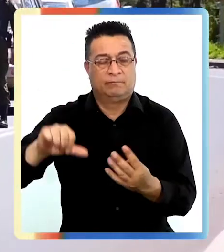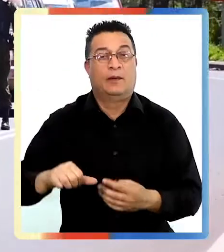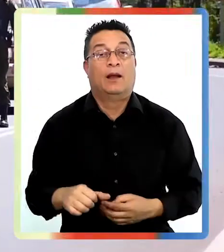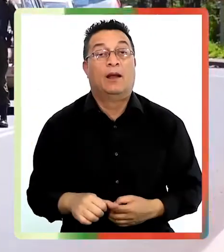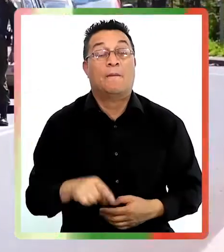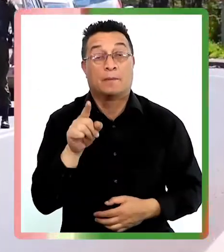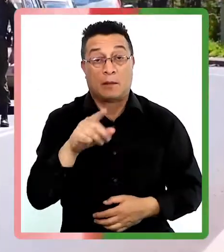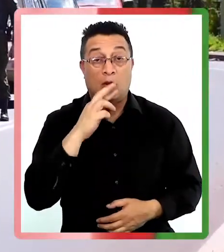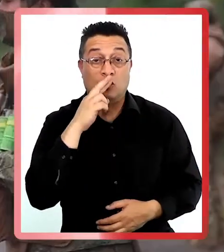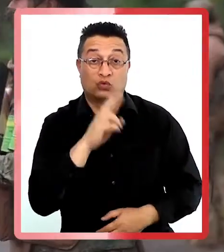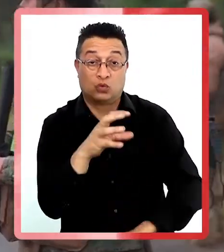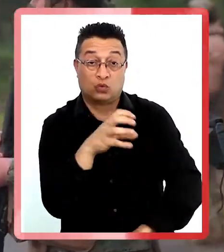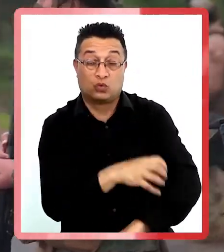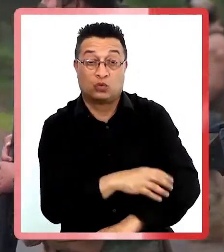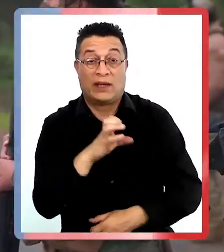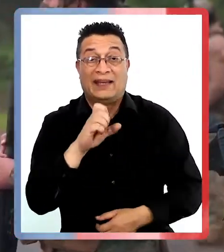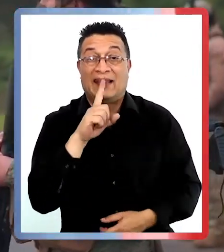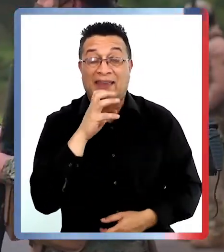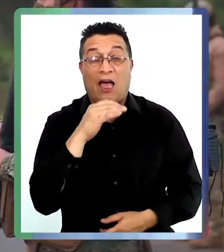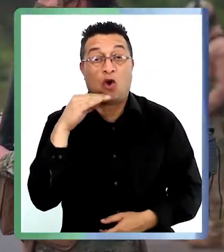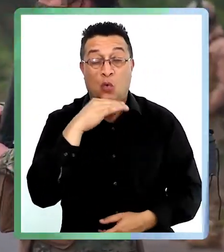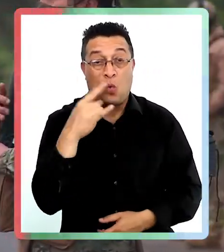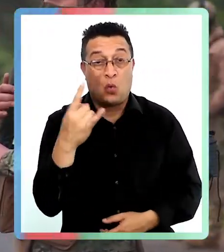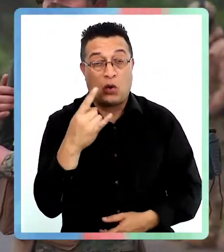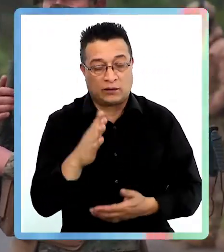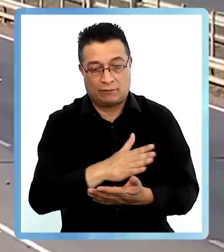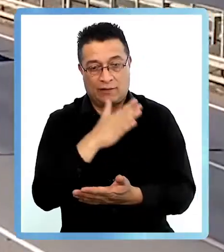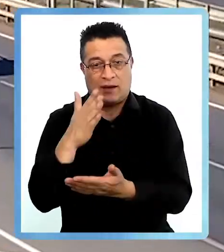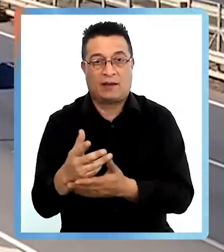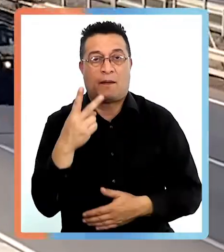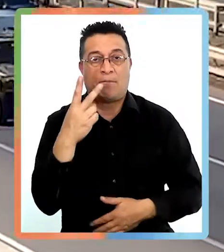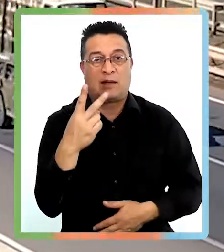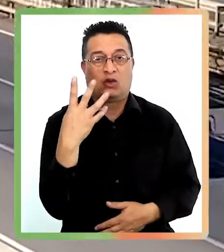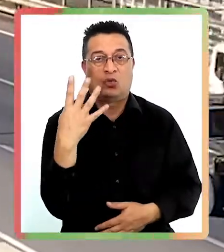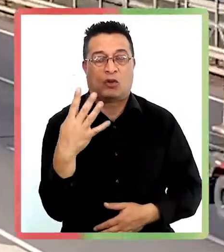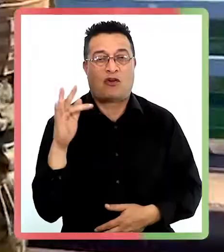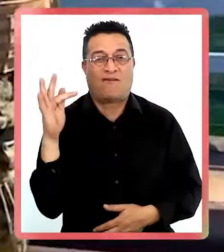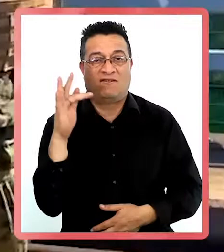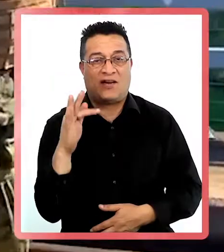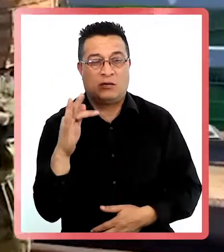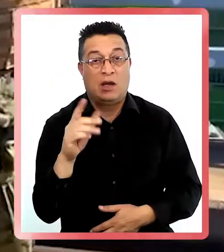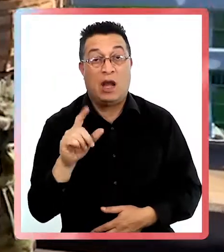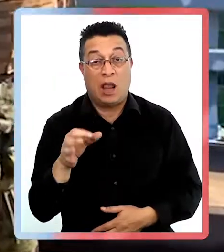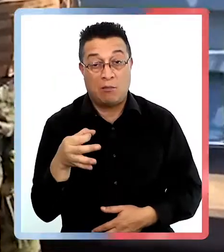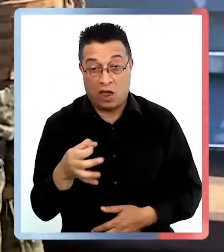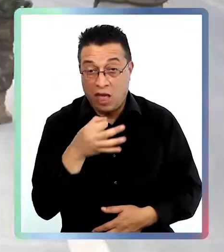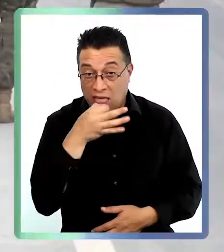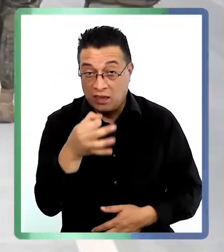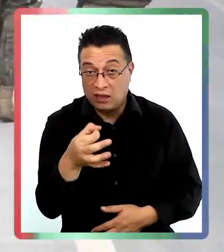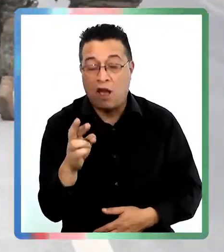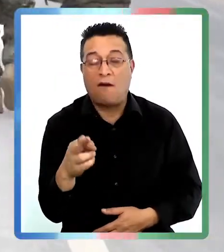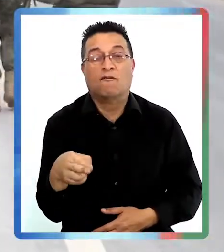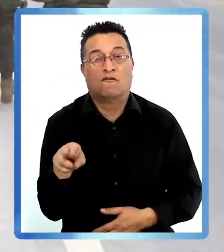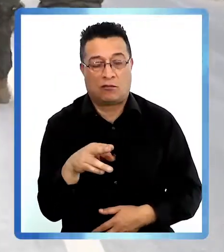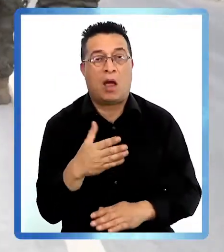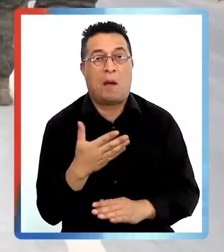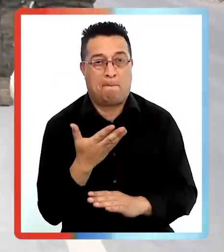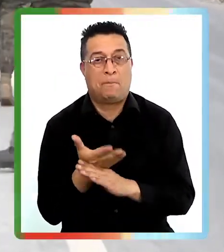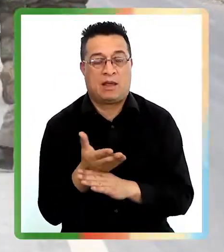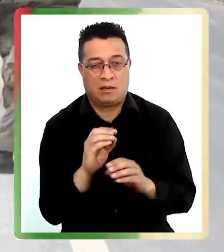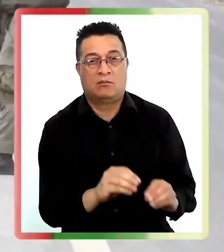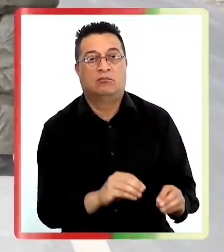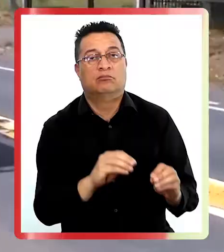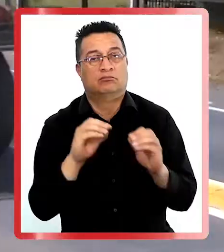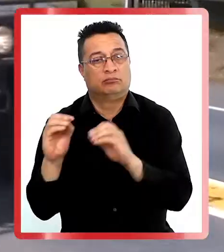En la macrozona sur, el estado de emergencia estará vigente hasta el 24 de febrero, pero la moneda confirmó que volverá a